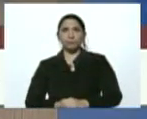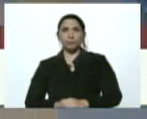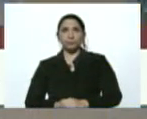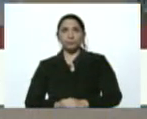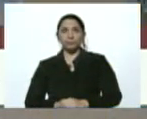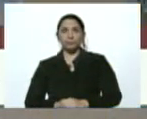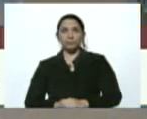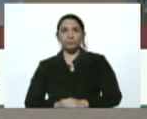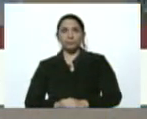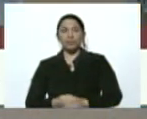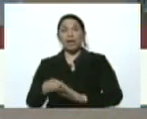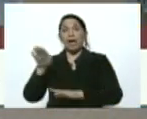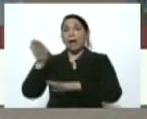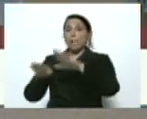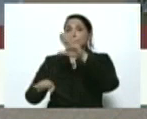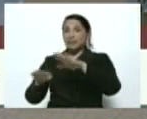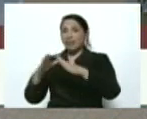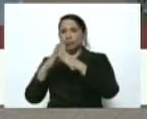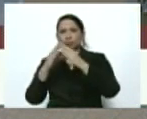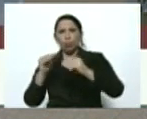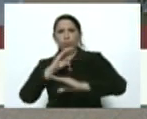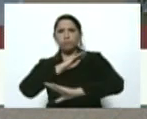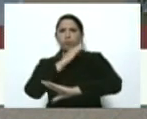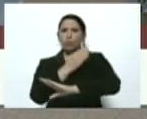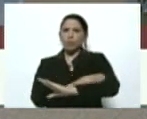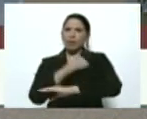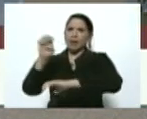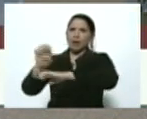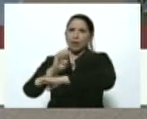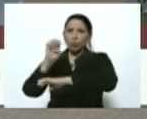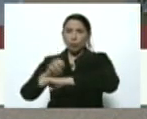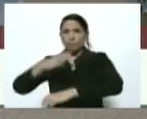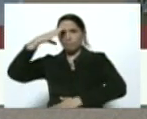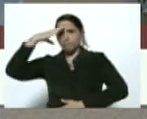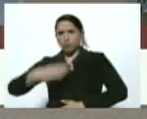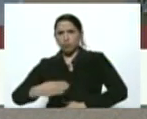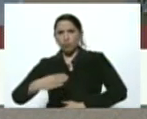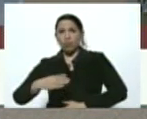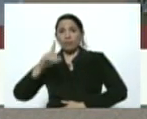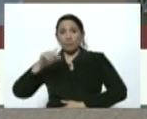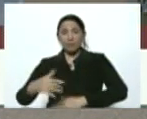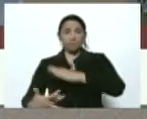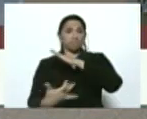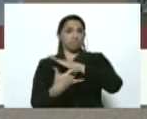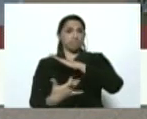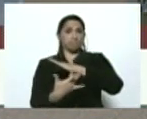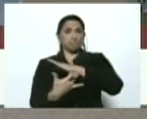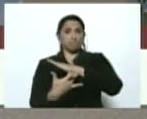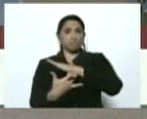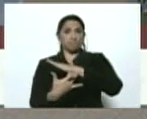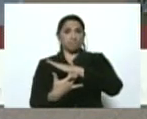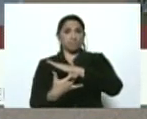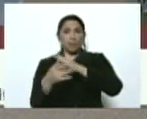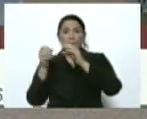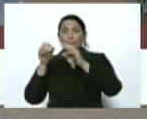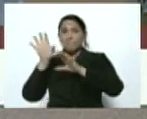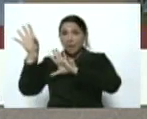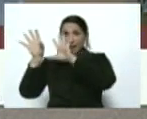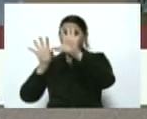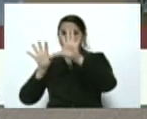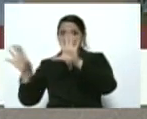él a pesar de todo el poder económico militar y tecnológico de las naciones